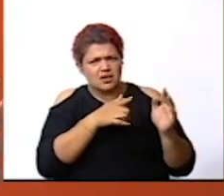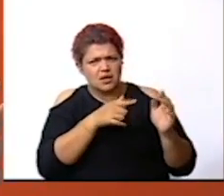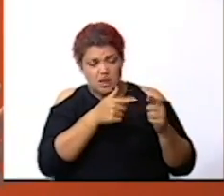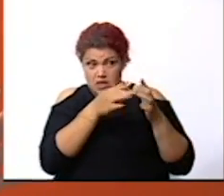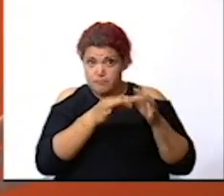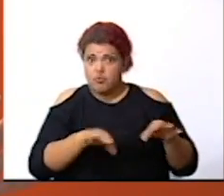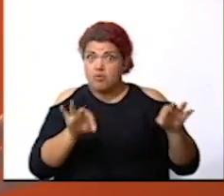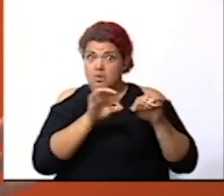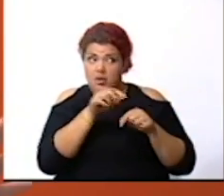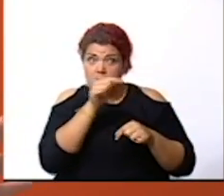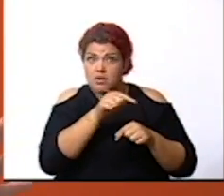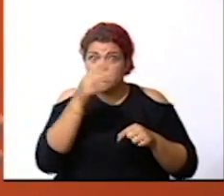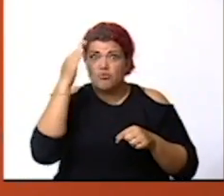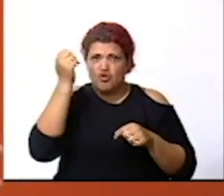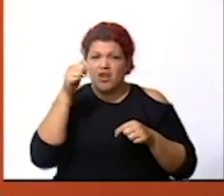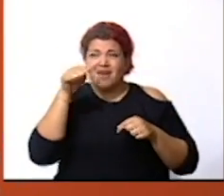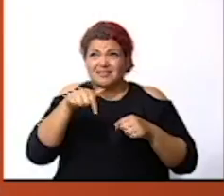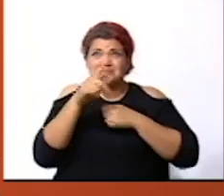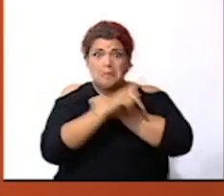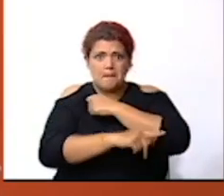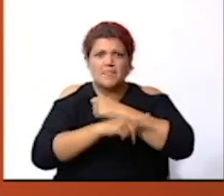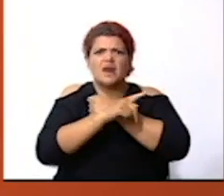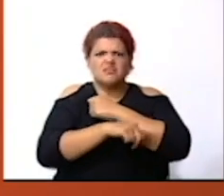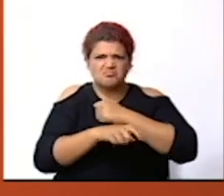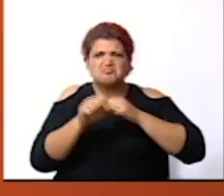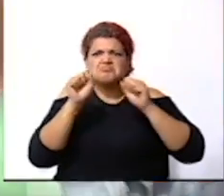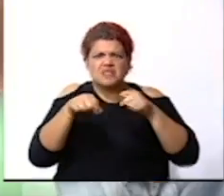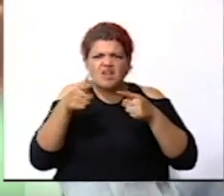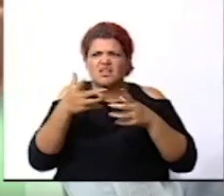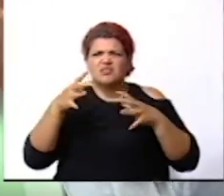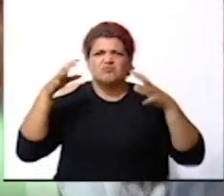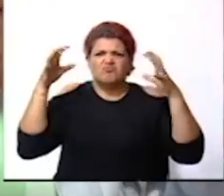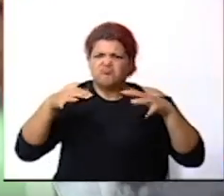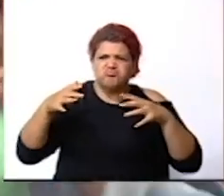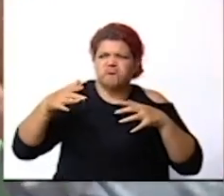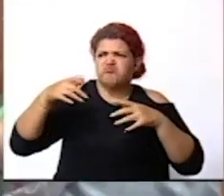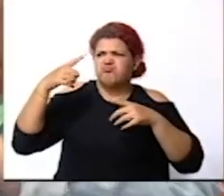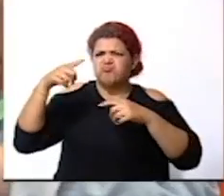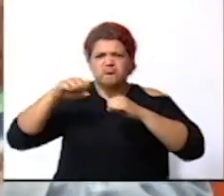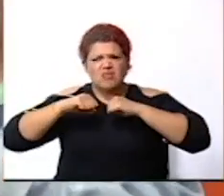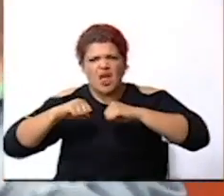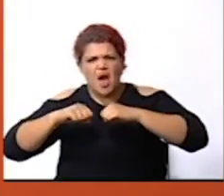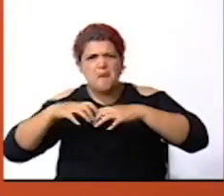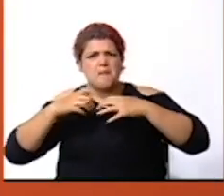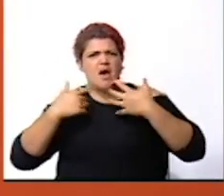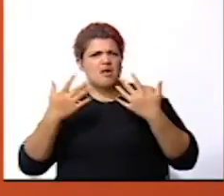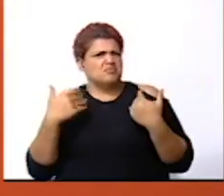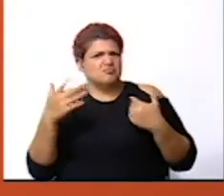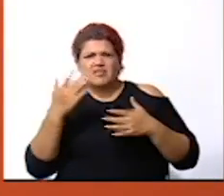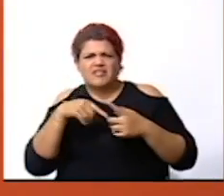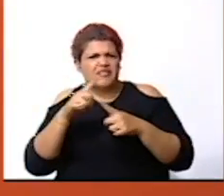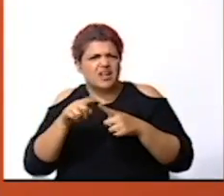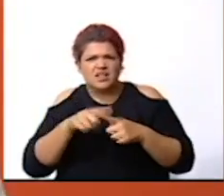vivimos en un país que lo afectan los fenómenos naturales a cada rato porque aquí tiembla y llueve mucho además se dan muchos